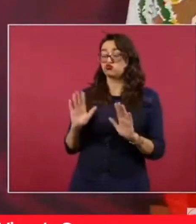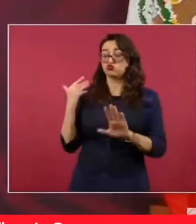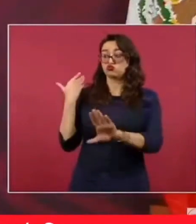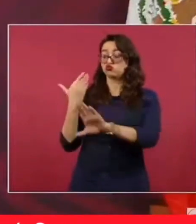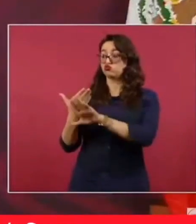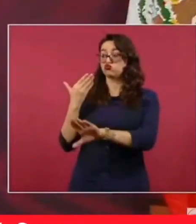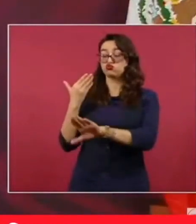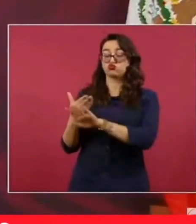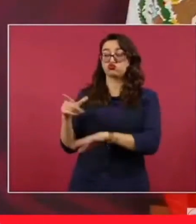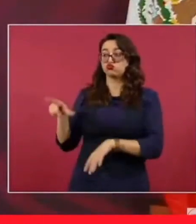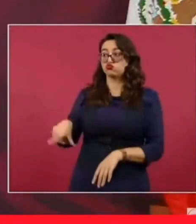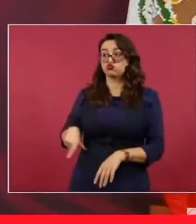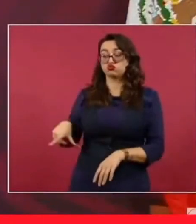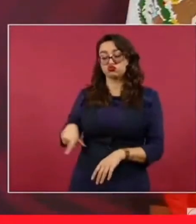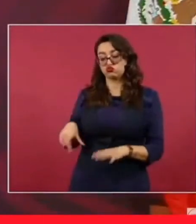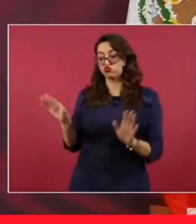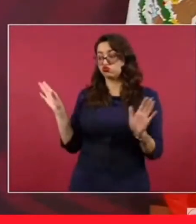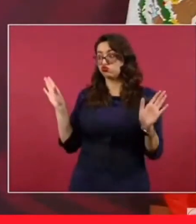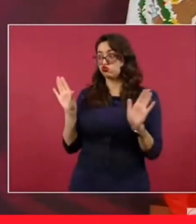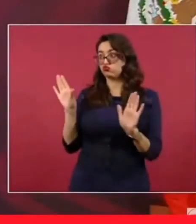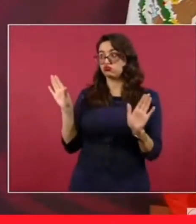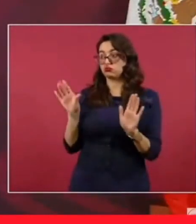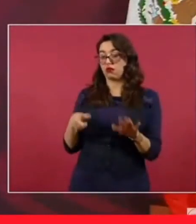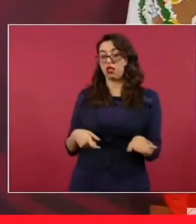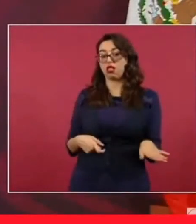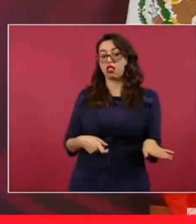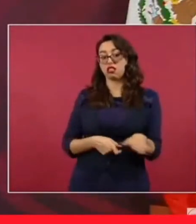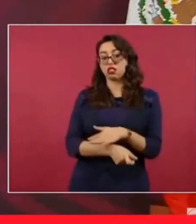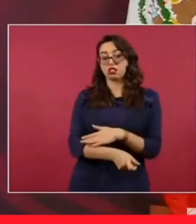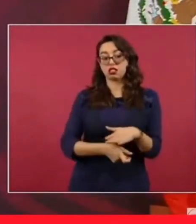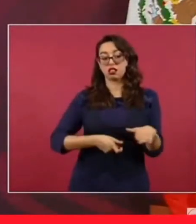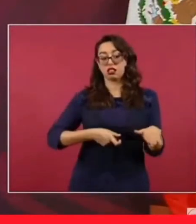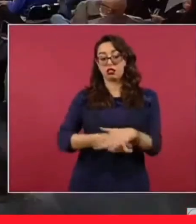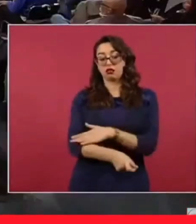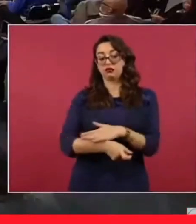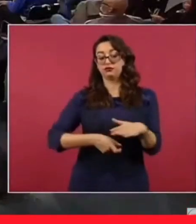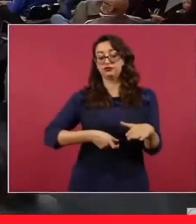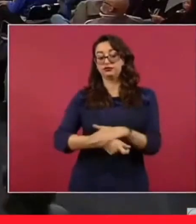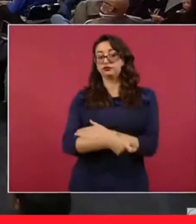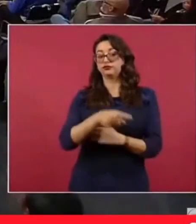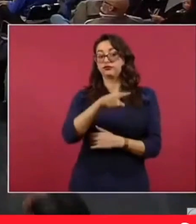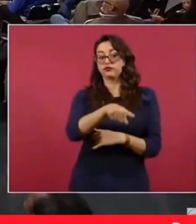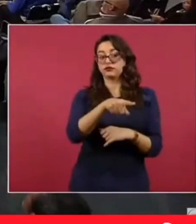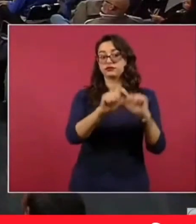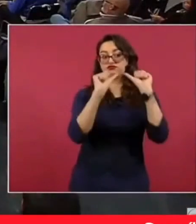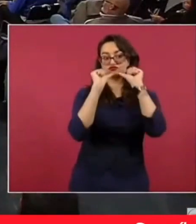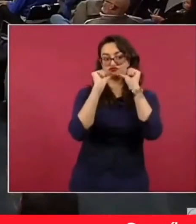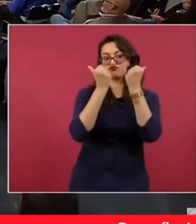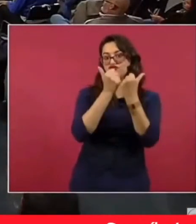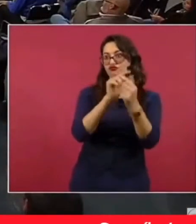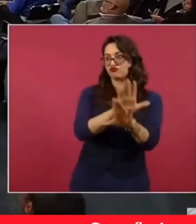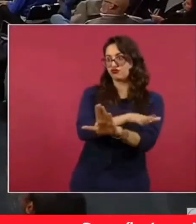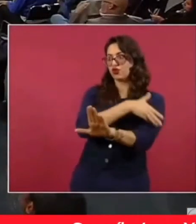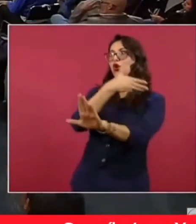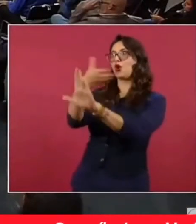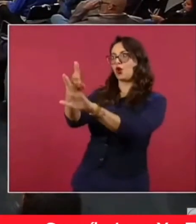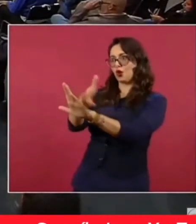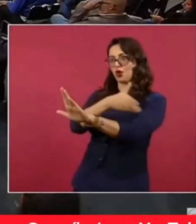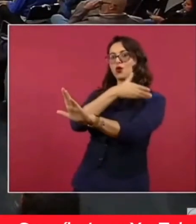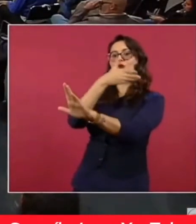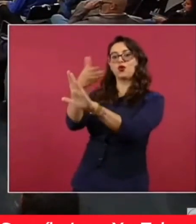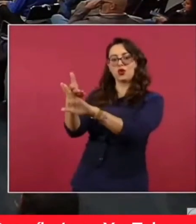a este bloque en contra de nosotros, porque